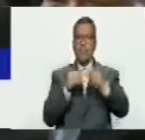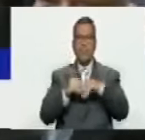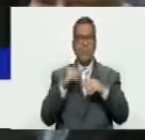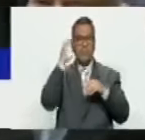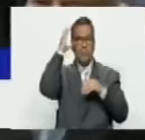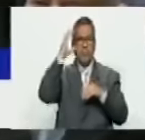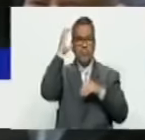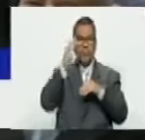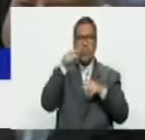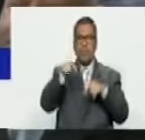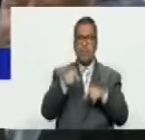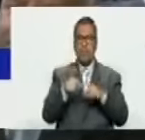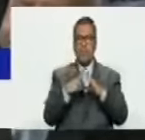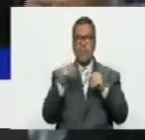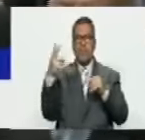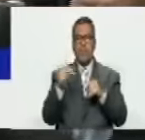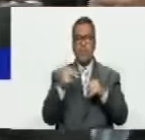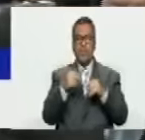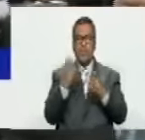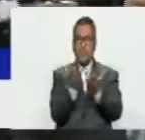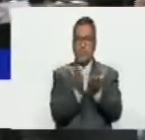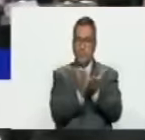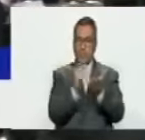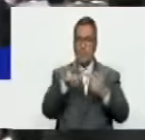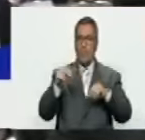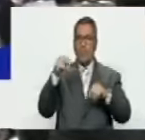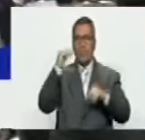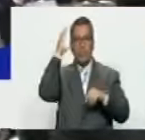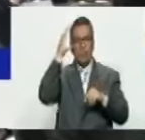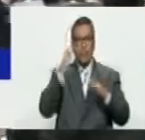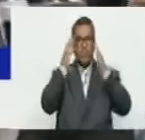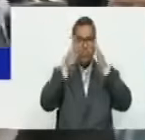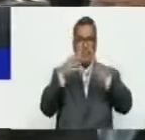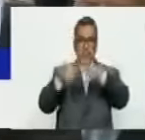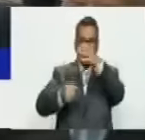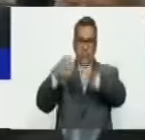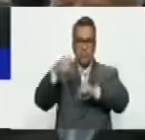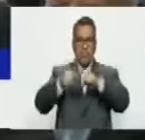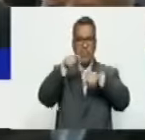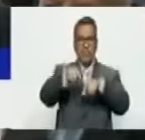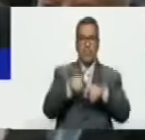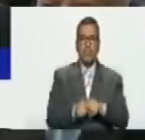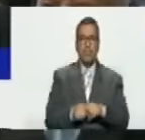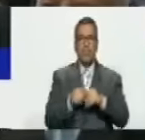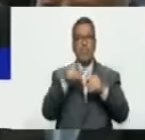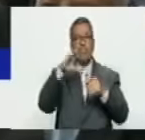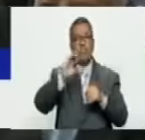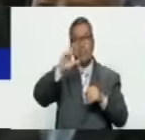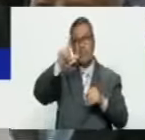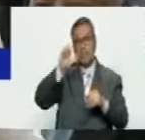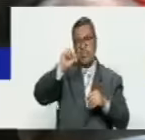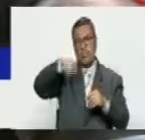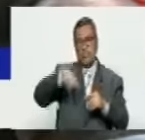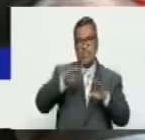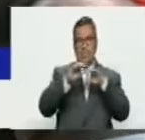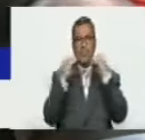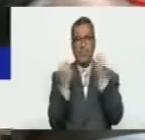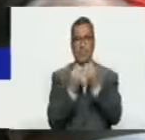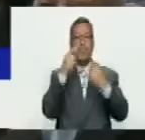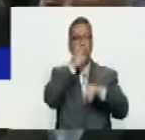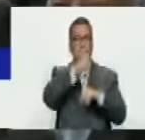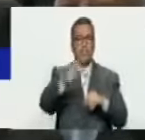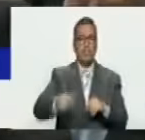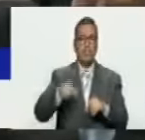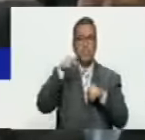conciencia, como si aquí no hubiese escuela, como si aquí no hubiese consejos comunales, como si aquí no hubiese CLAP, como si aquí no hubiese organización popular,